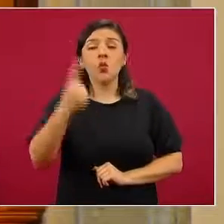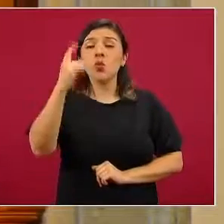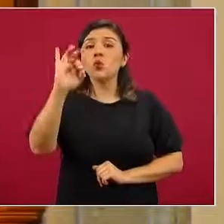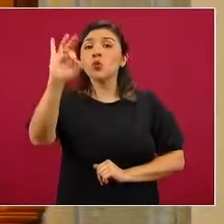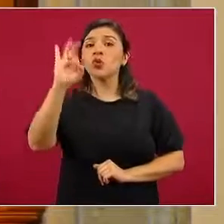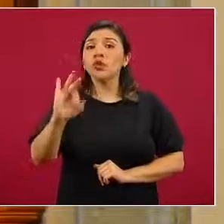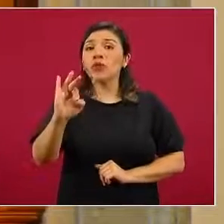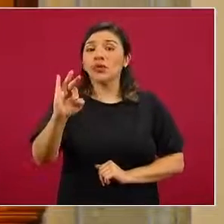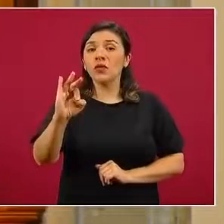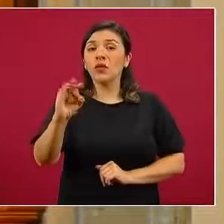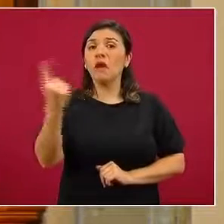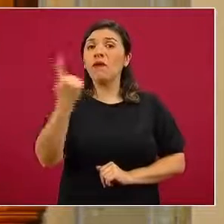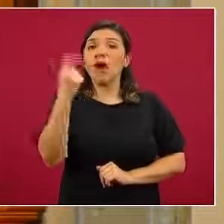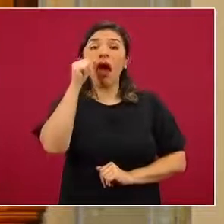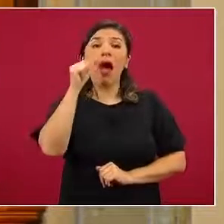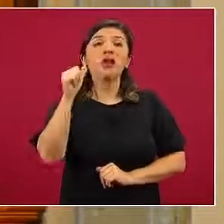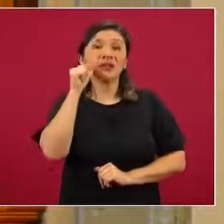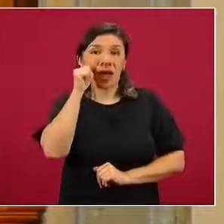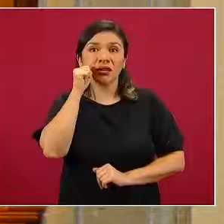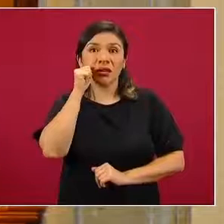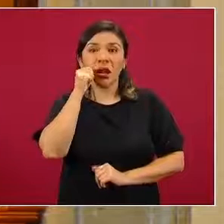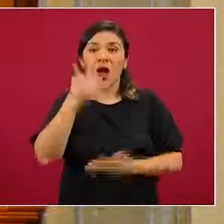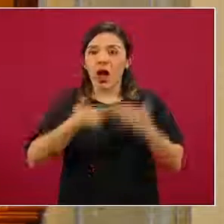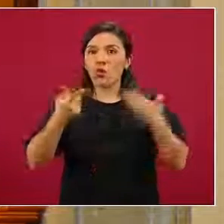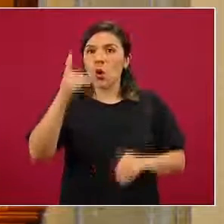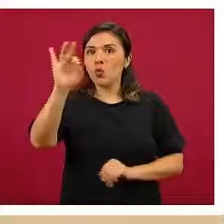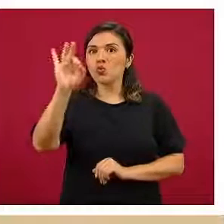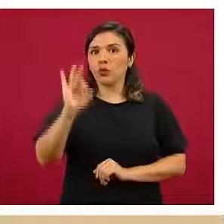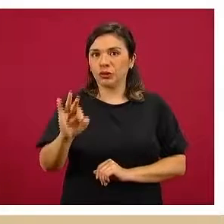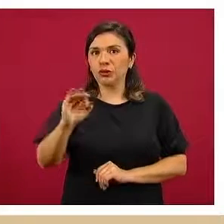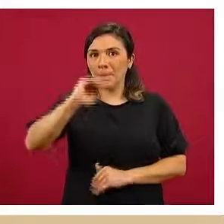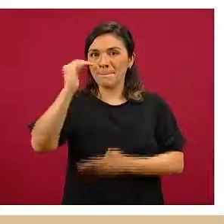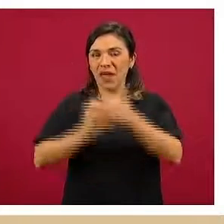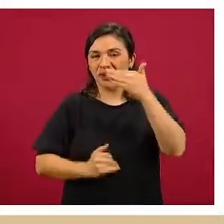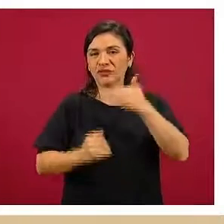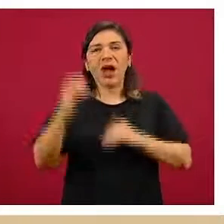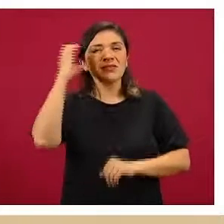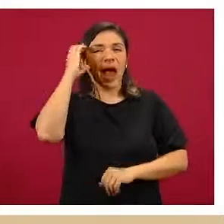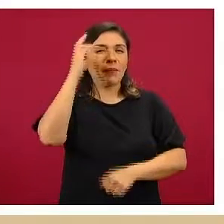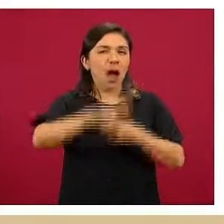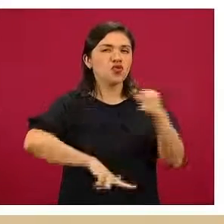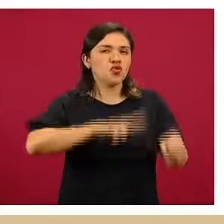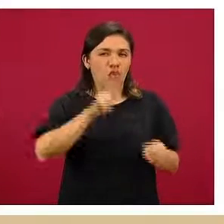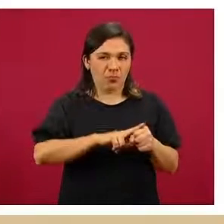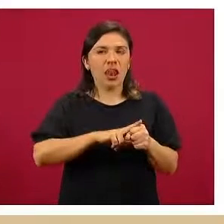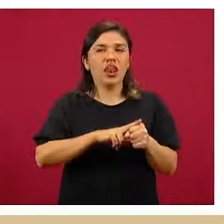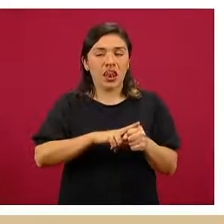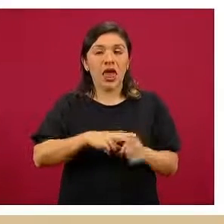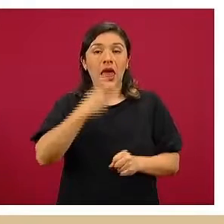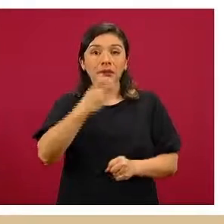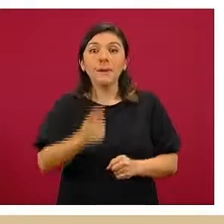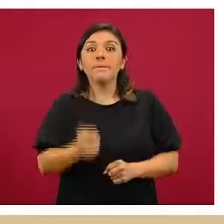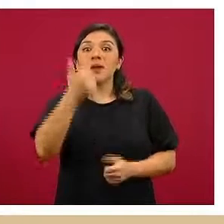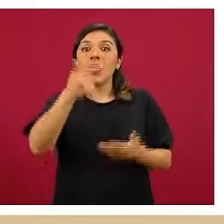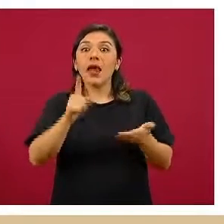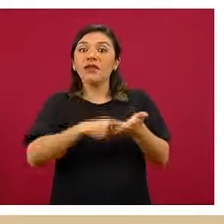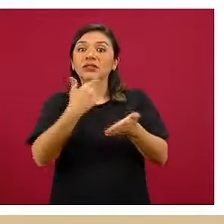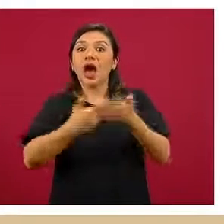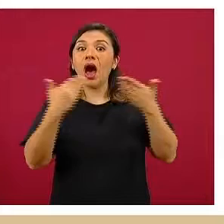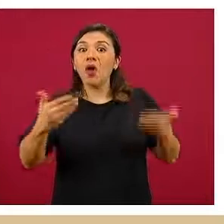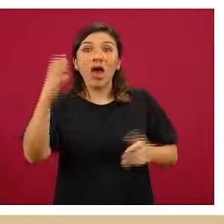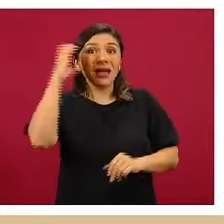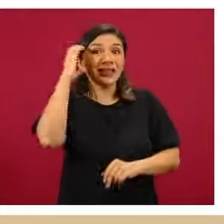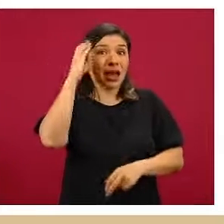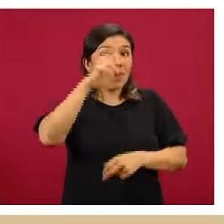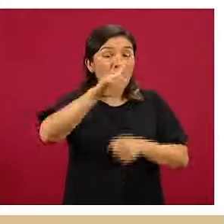porcentual en relación al dato del día de ayer de las camas generales, es la primera vez que las camas generales a